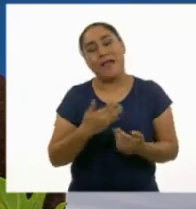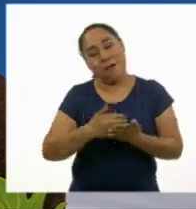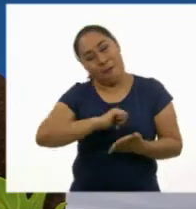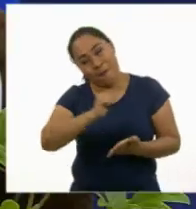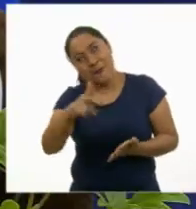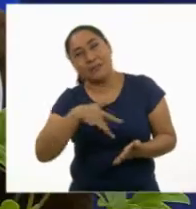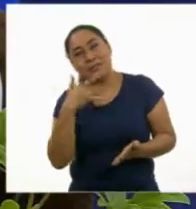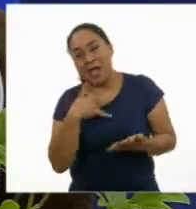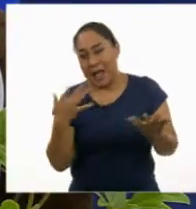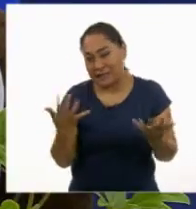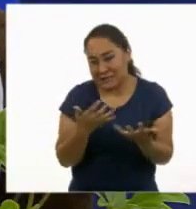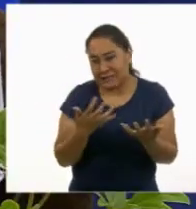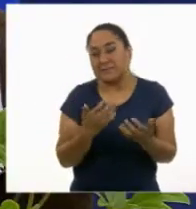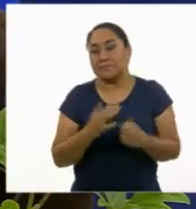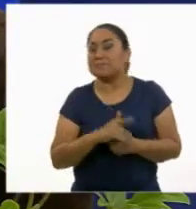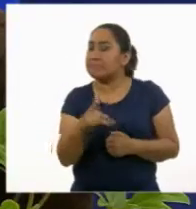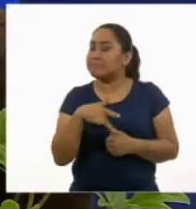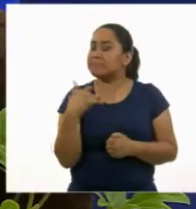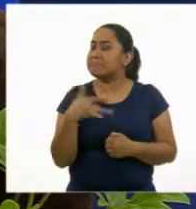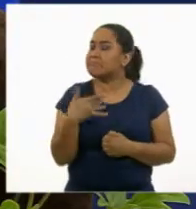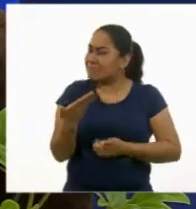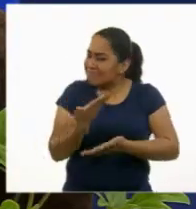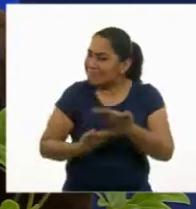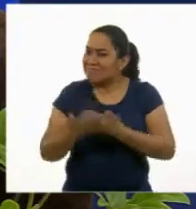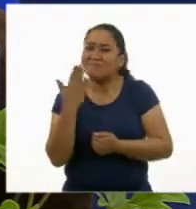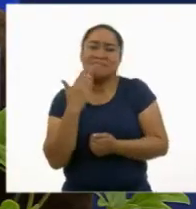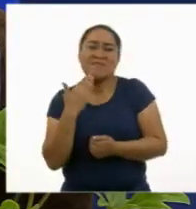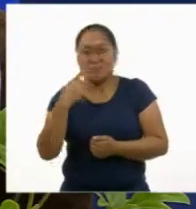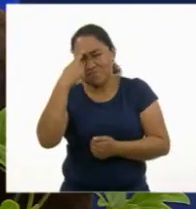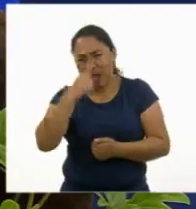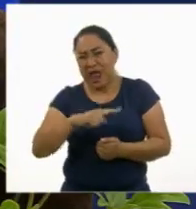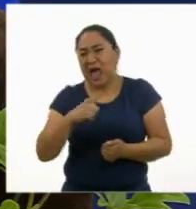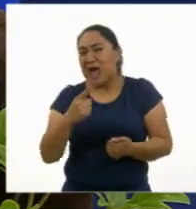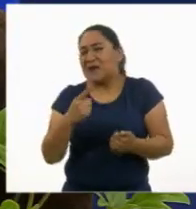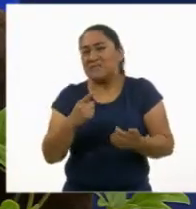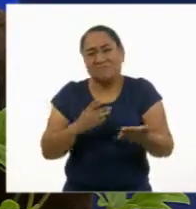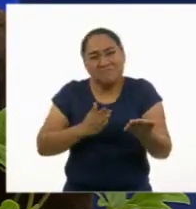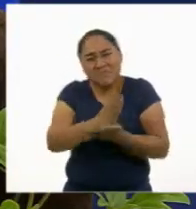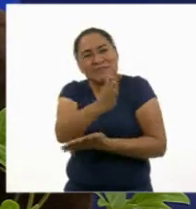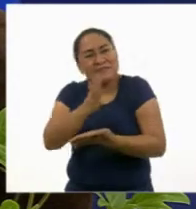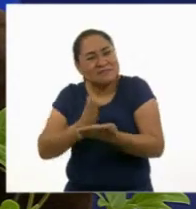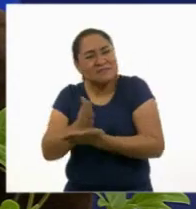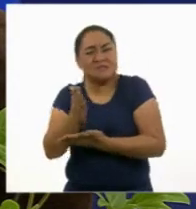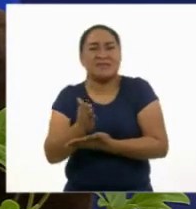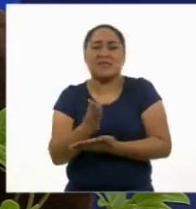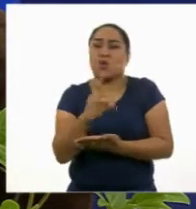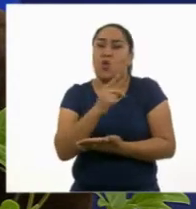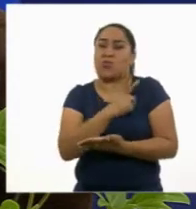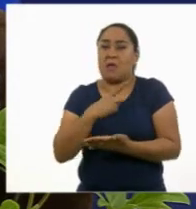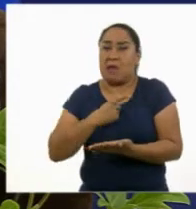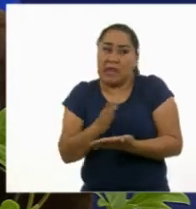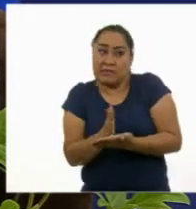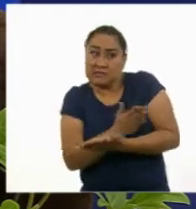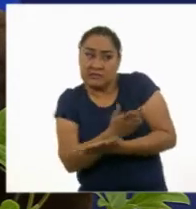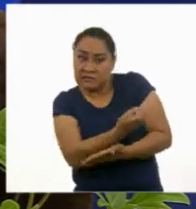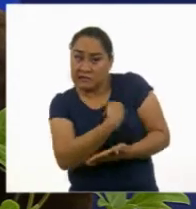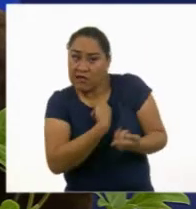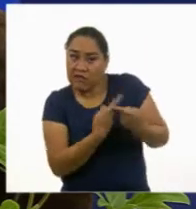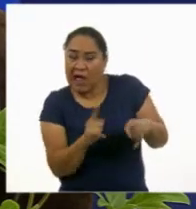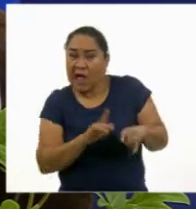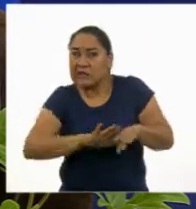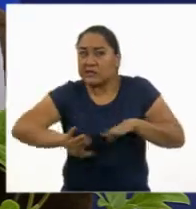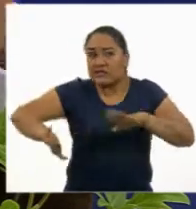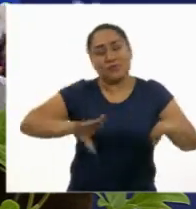que harás será usar la empatía para derribar esa gran muralla y puedas evitar excluir a las personas que sean diferentes a ti.